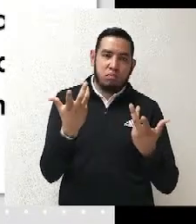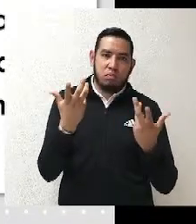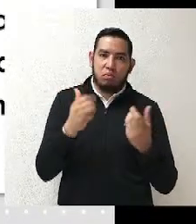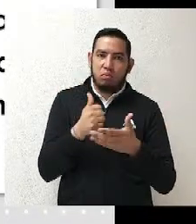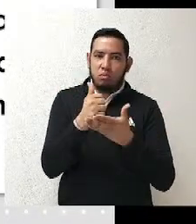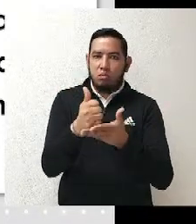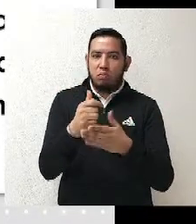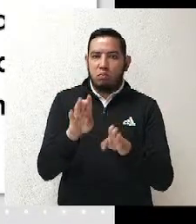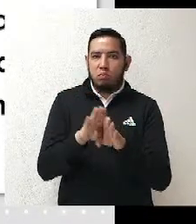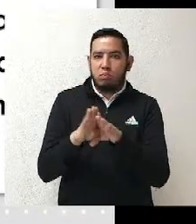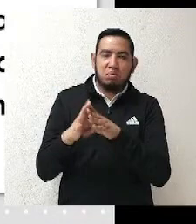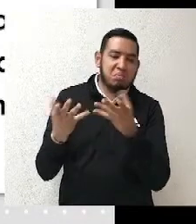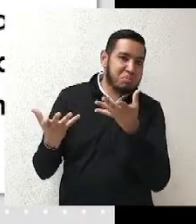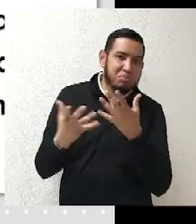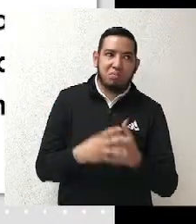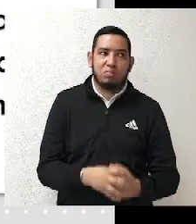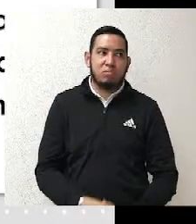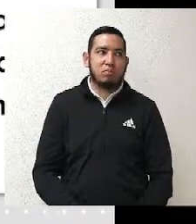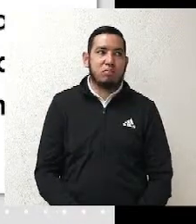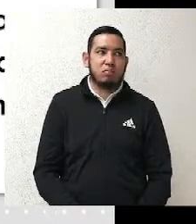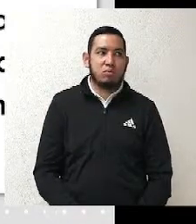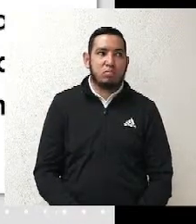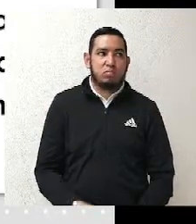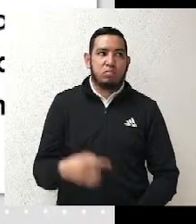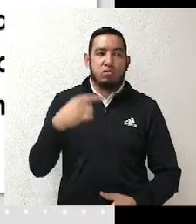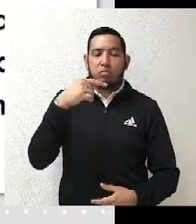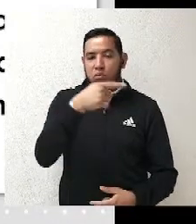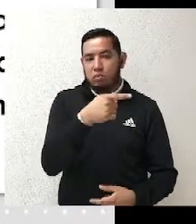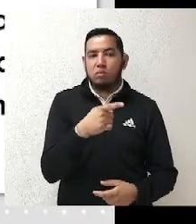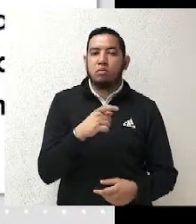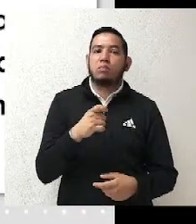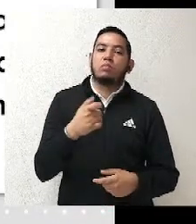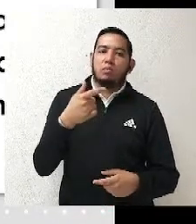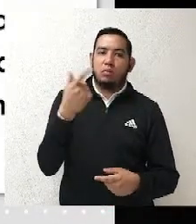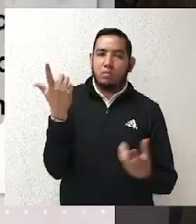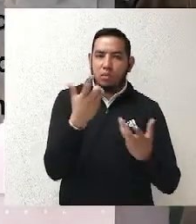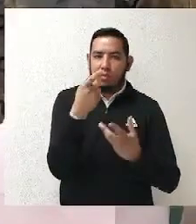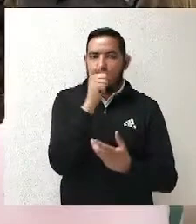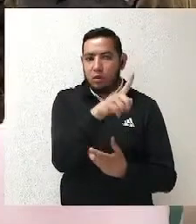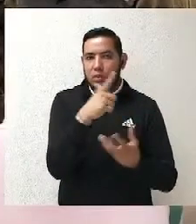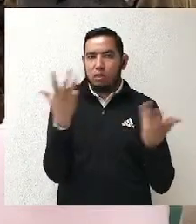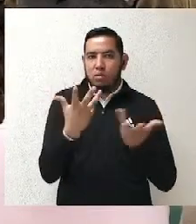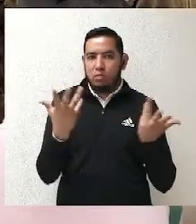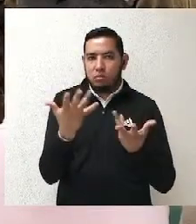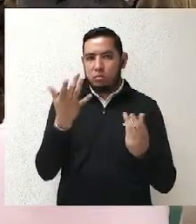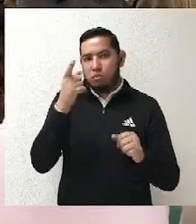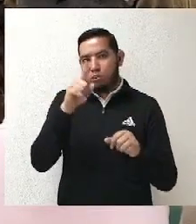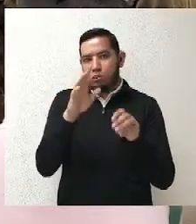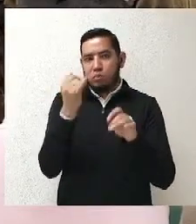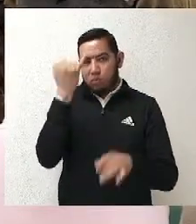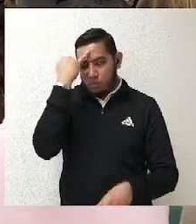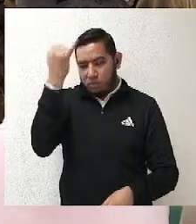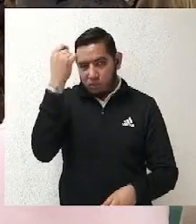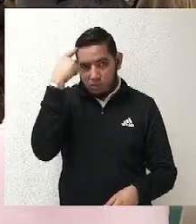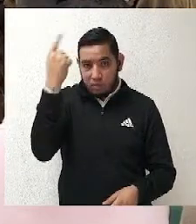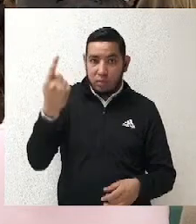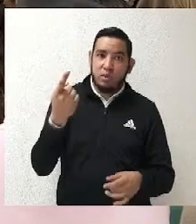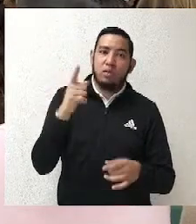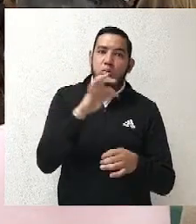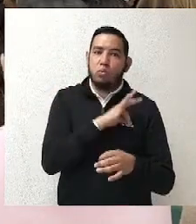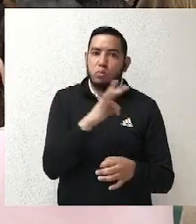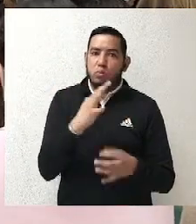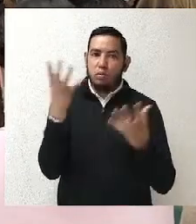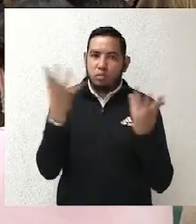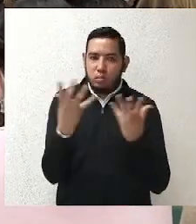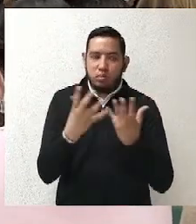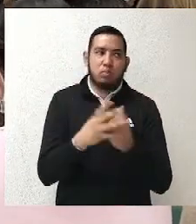contratado, creo que por ahí, empresas, pues yo soy al que deberían, sí me deberían haber designado como precandidato. Lo que perdían, lo que